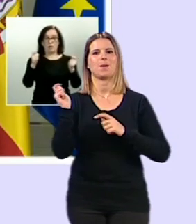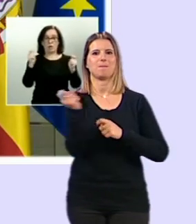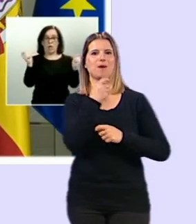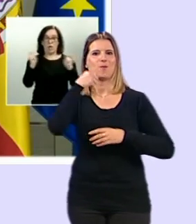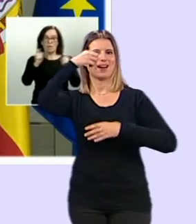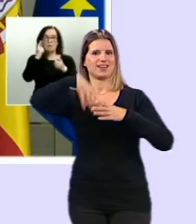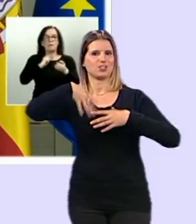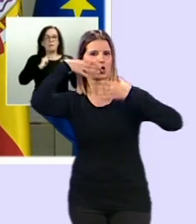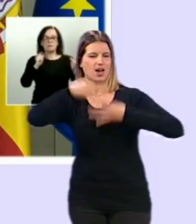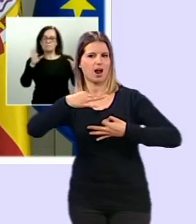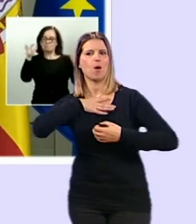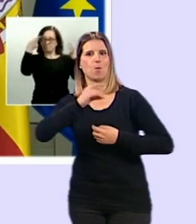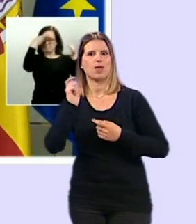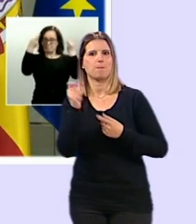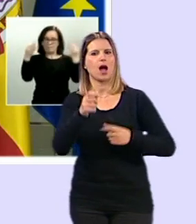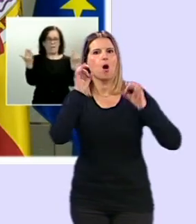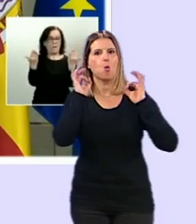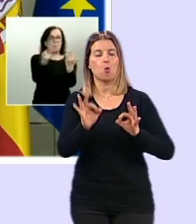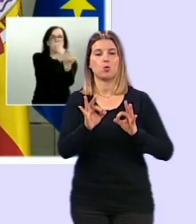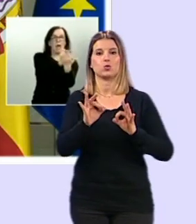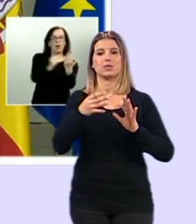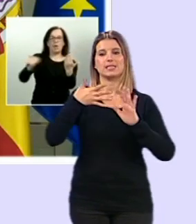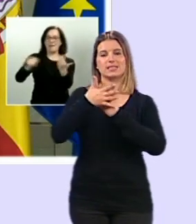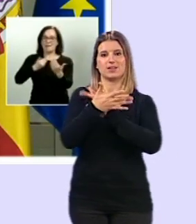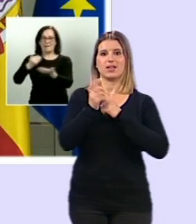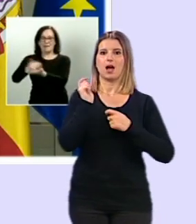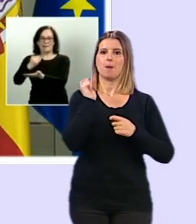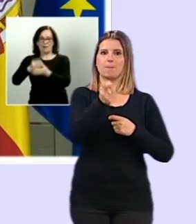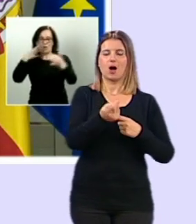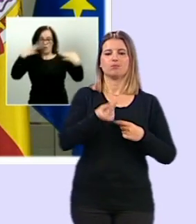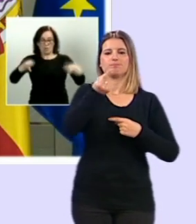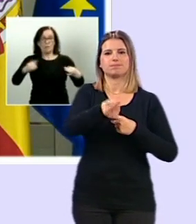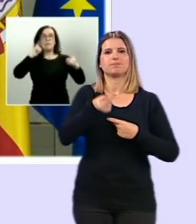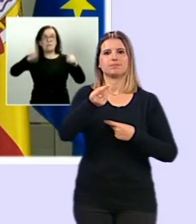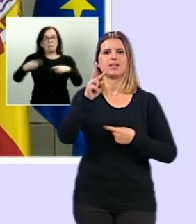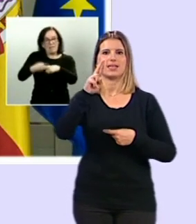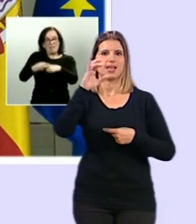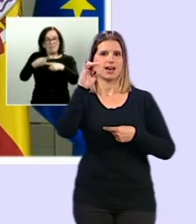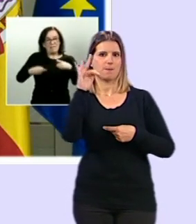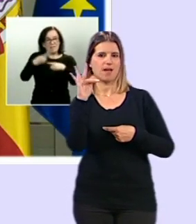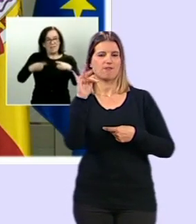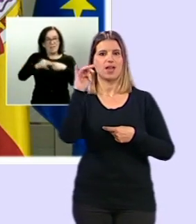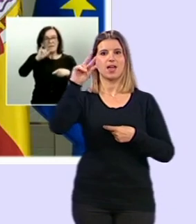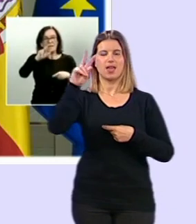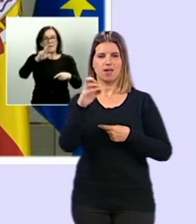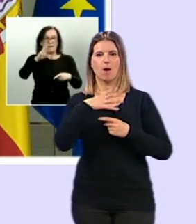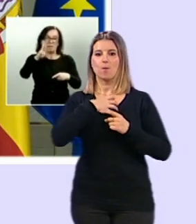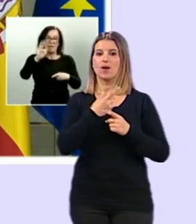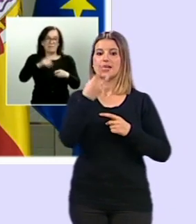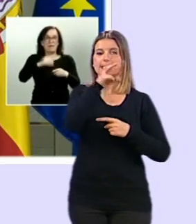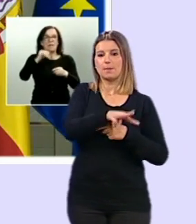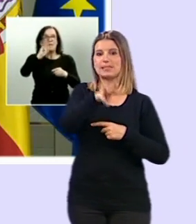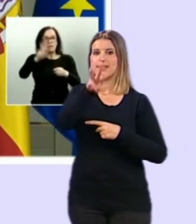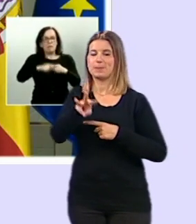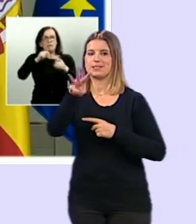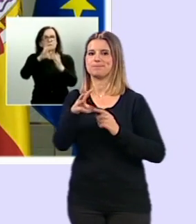reales. Asimismo, se establece una reducción en el pago fraccionado del IRPF y del IVA, pudiéndose descontar en cada trimestre